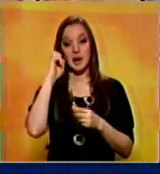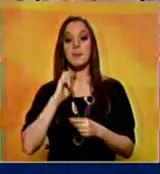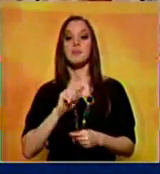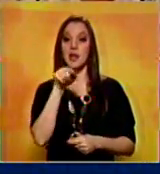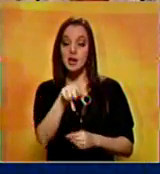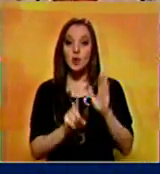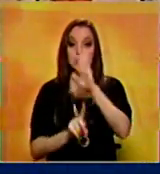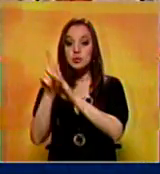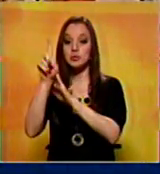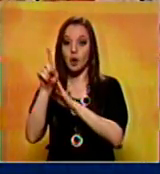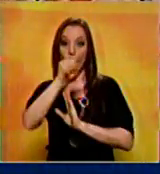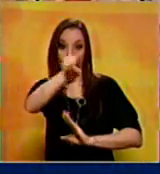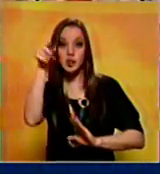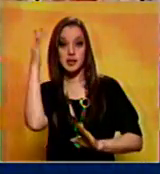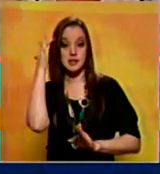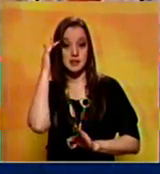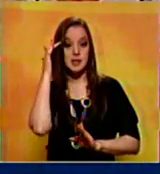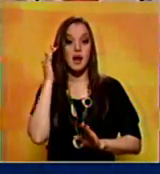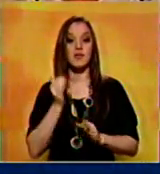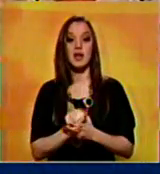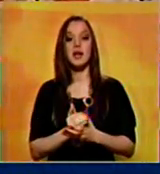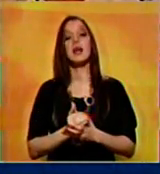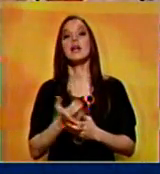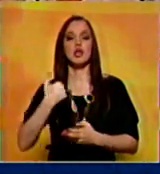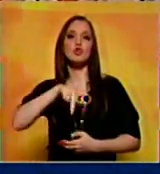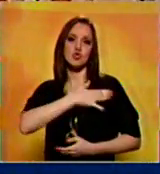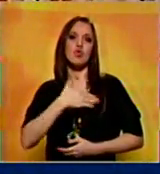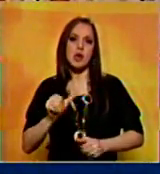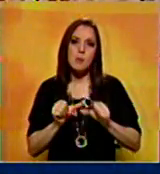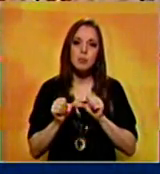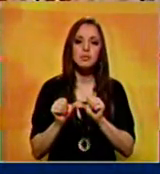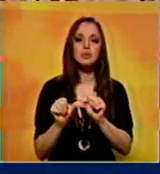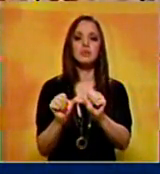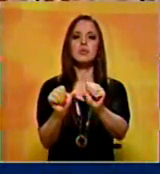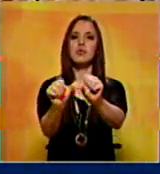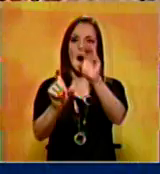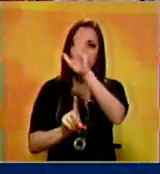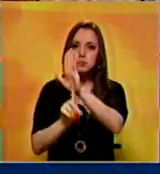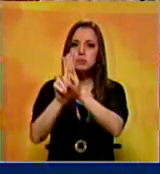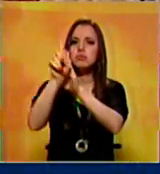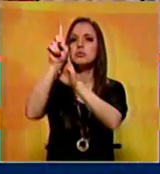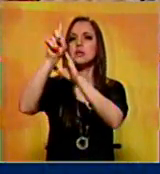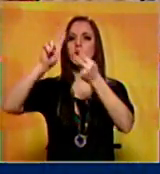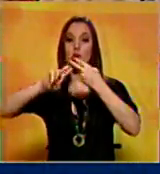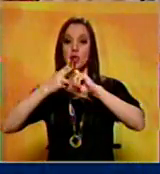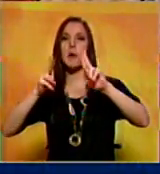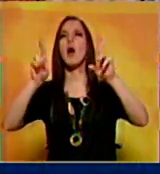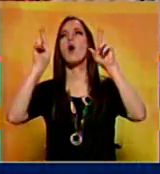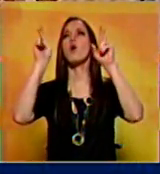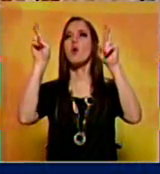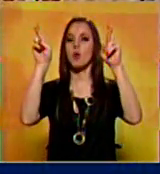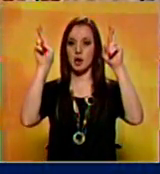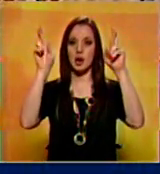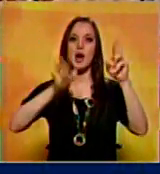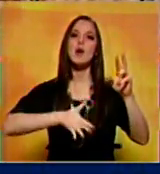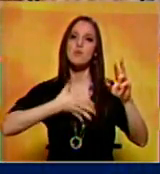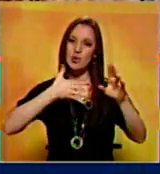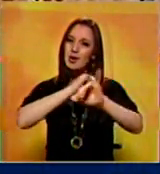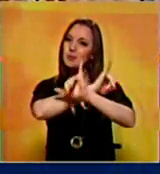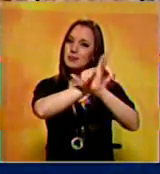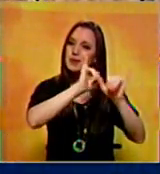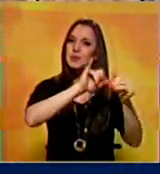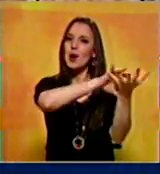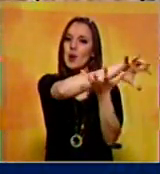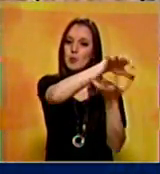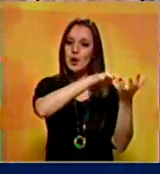avanzado, como usted bien sabe y queremos que siga avanzando y ojalá podamos llegar a terminar este conflicto